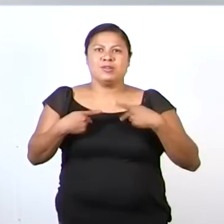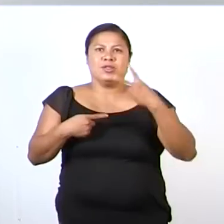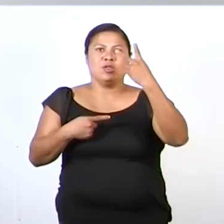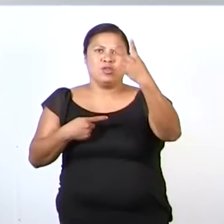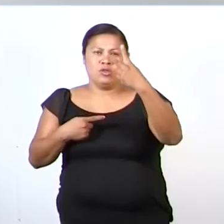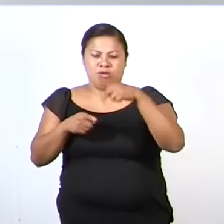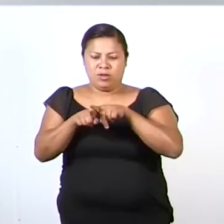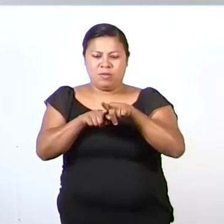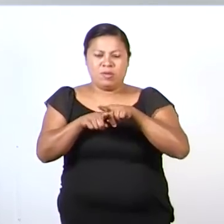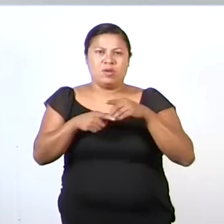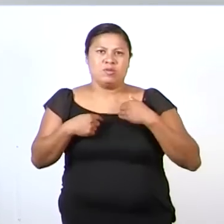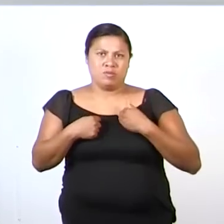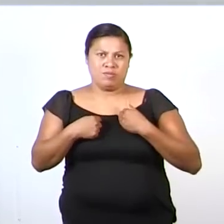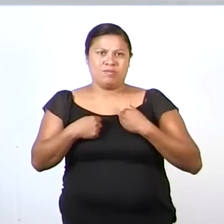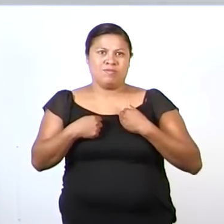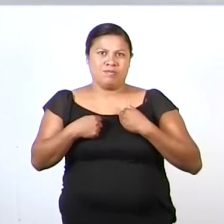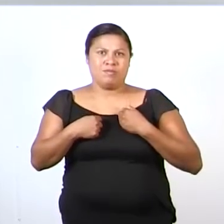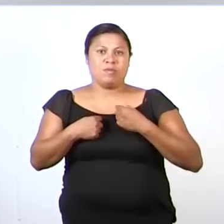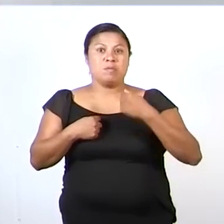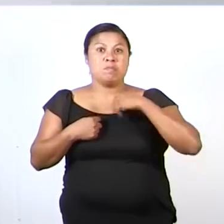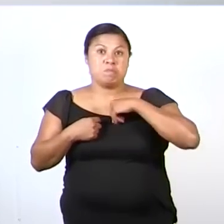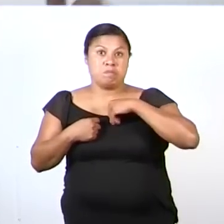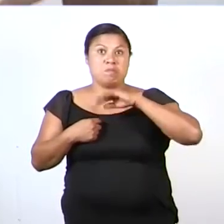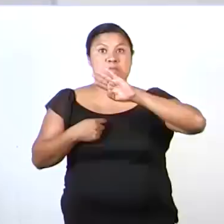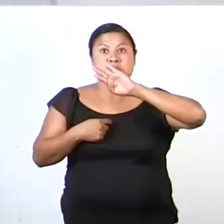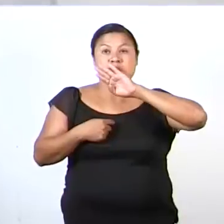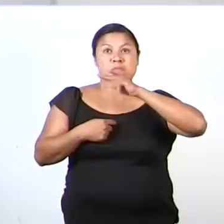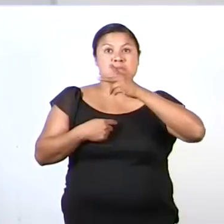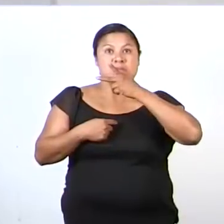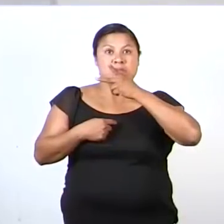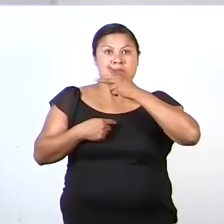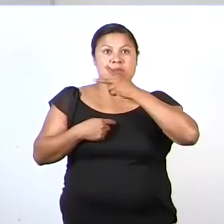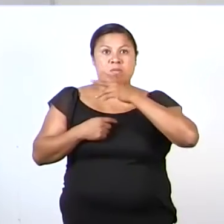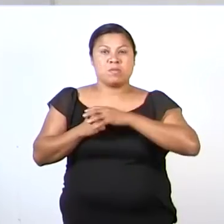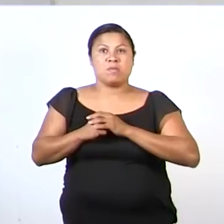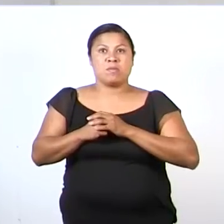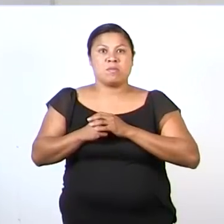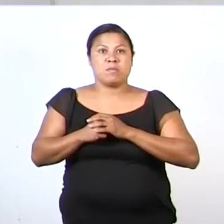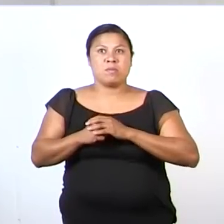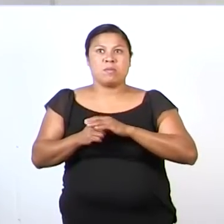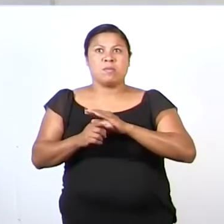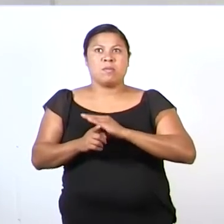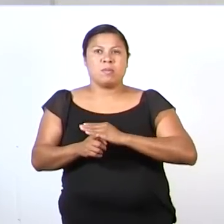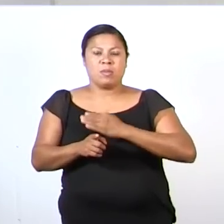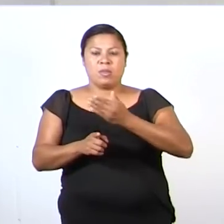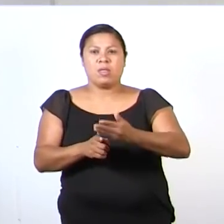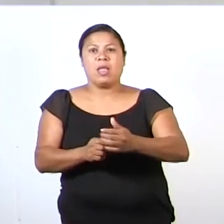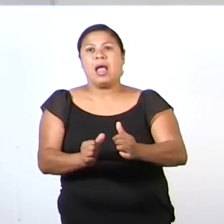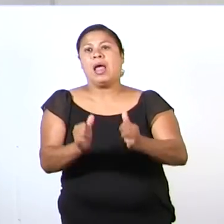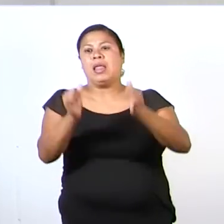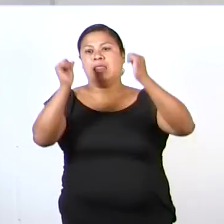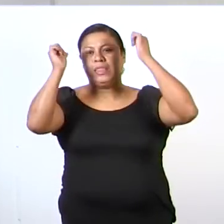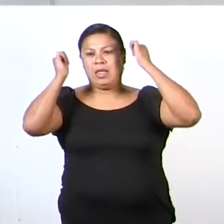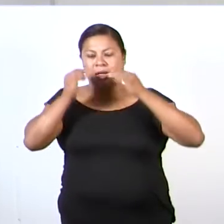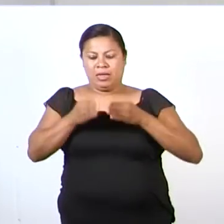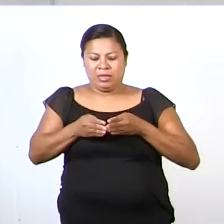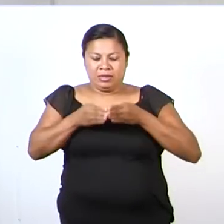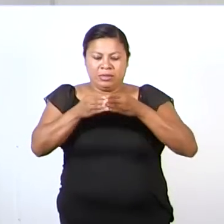hermanos míos. A mis papás los pusieron en la parte de atrás de la lancha,